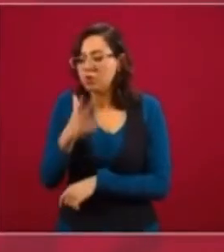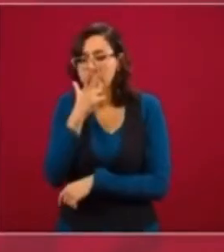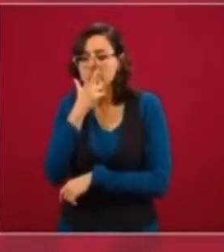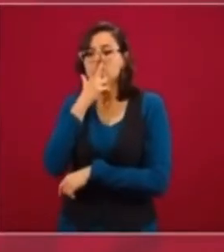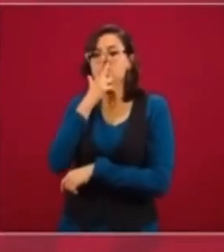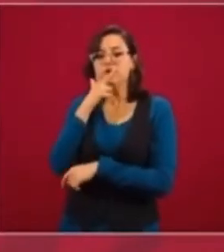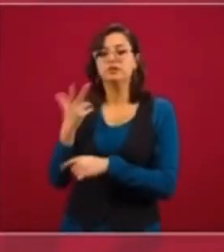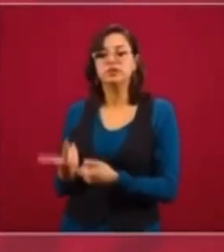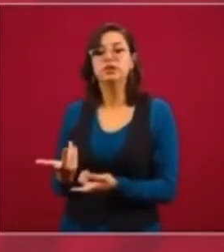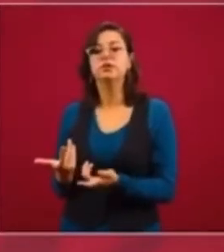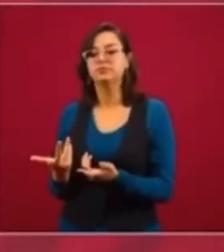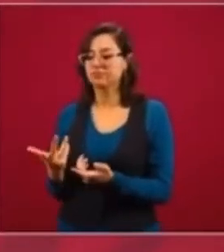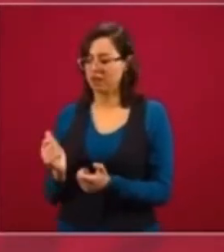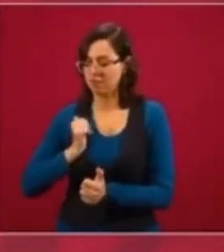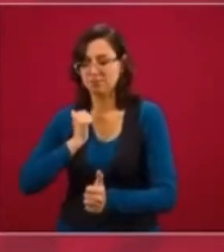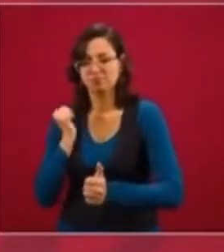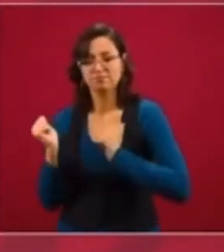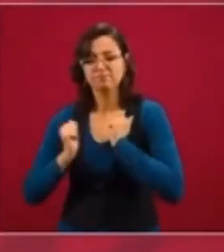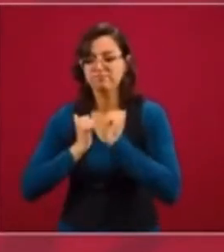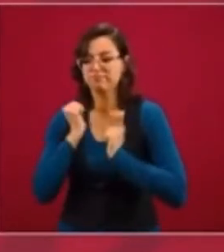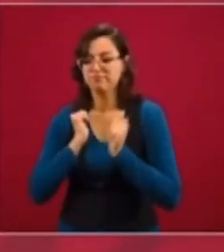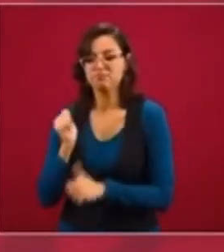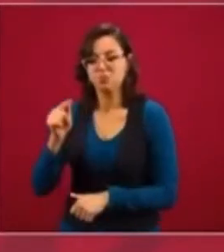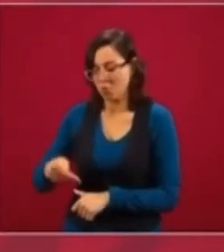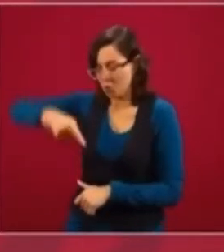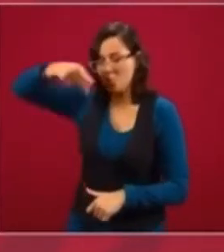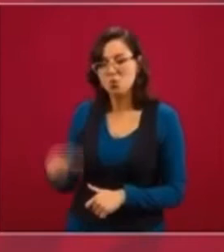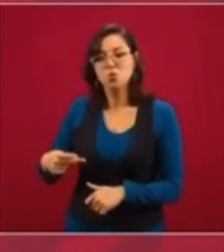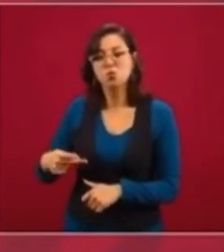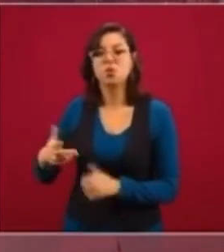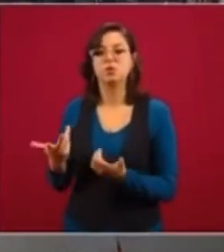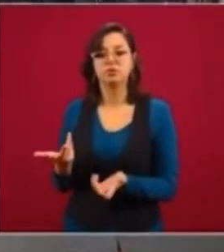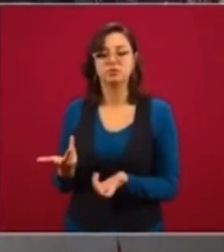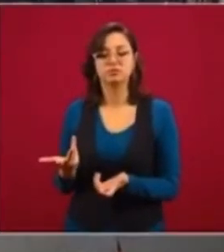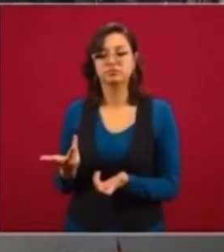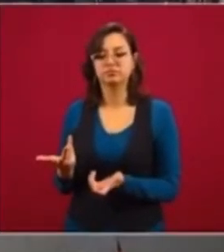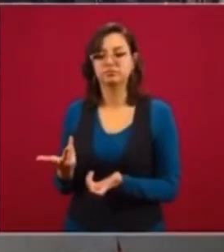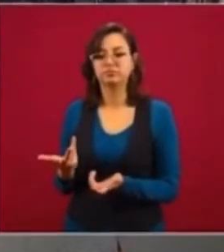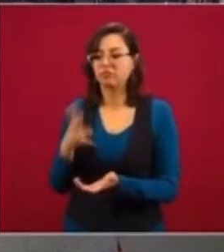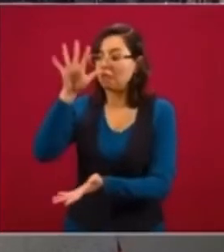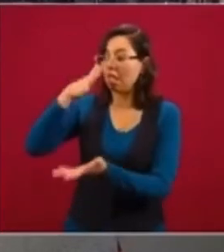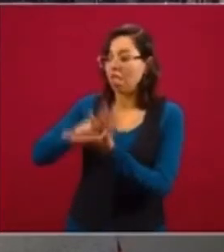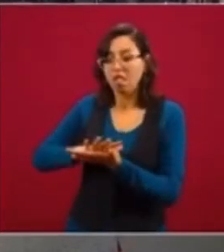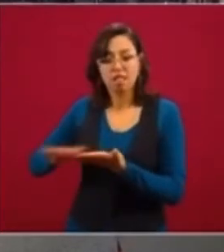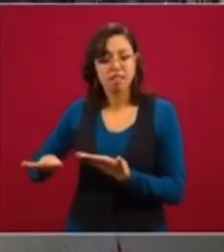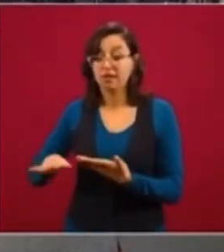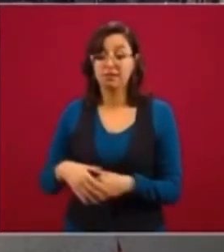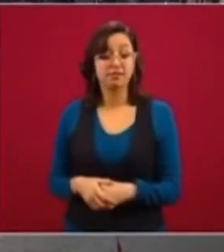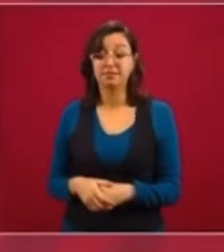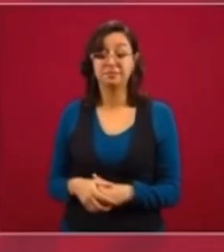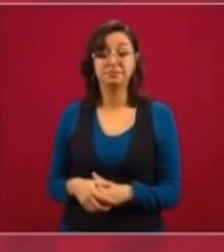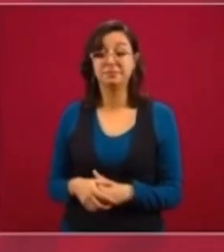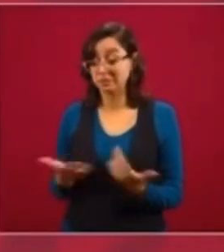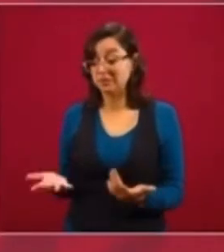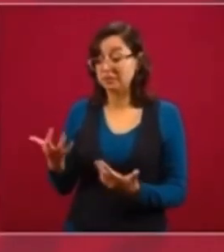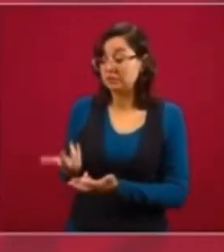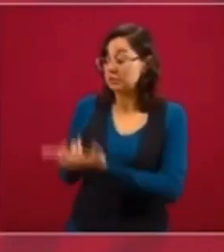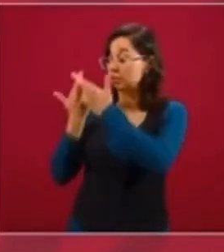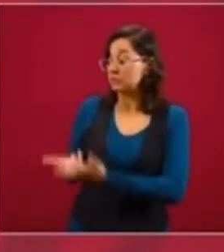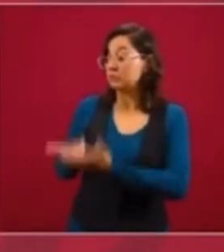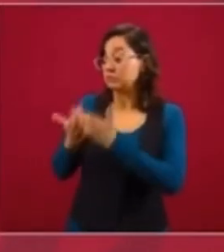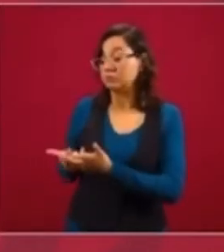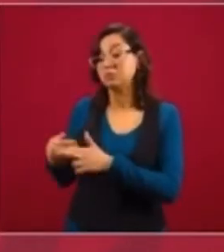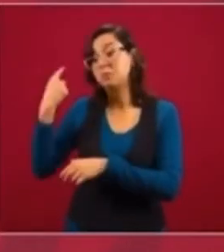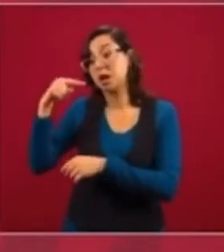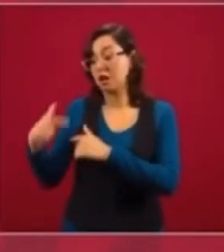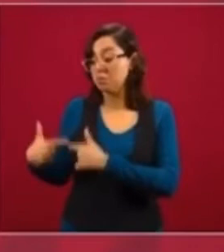El que podamos sacar más provecho de nuestros recursos naturales. Que no nos los agotemos, porque pertenecen a las generaciones